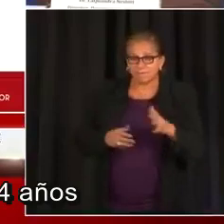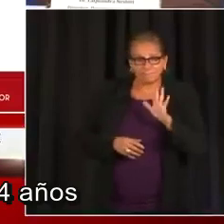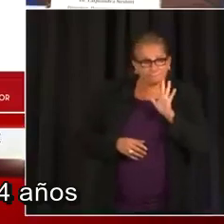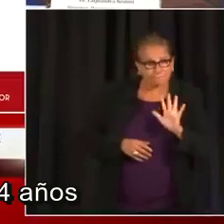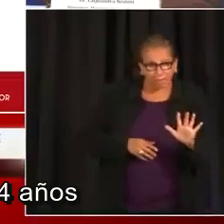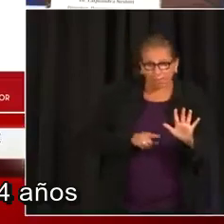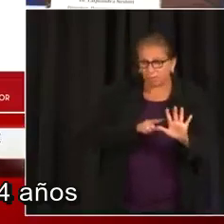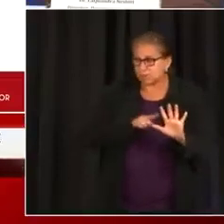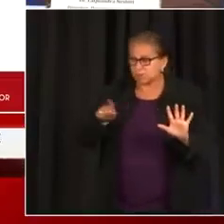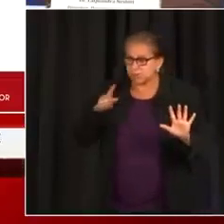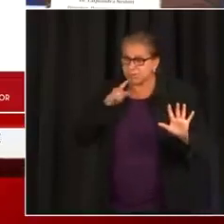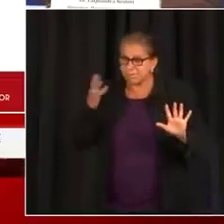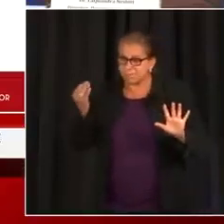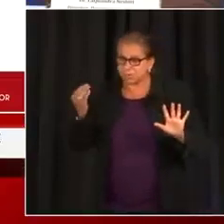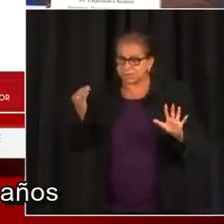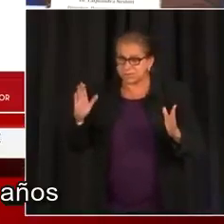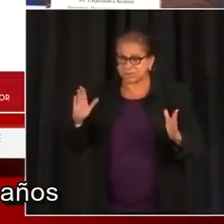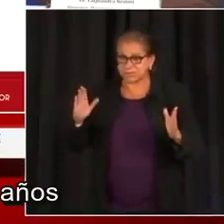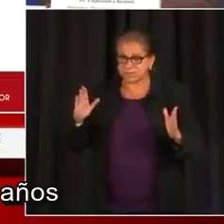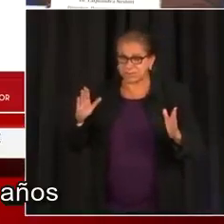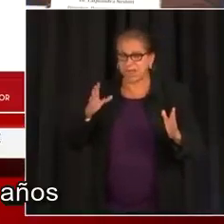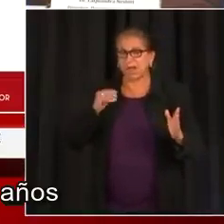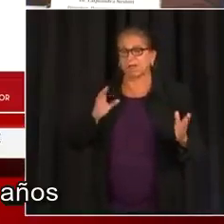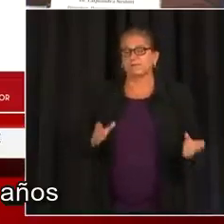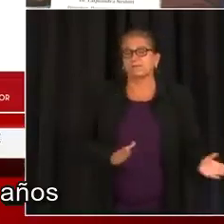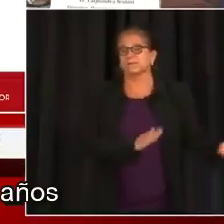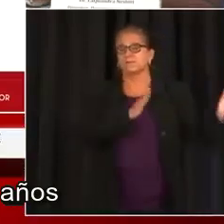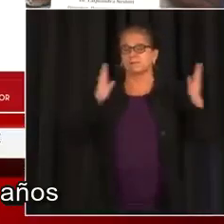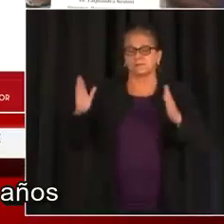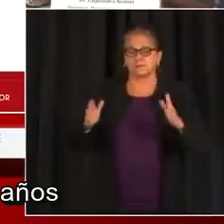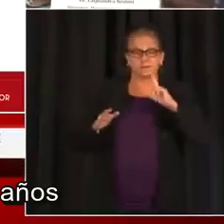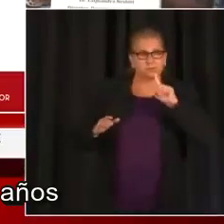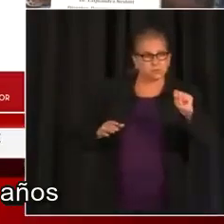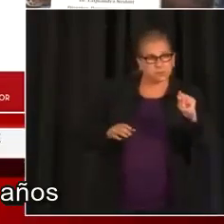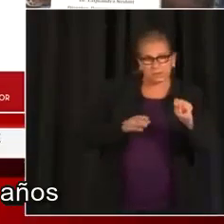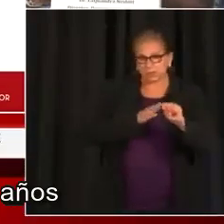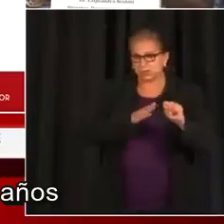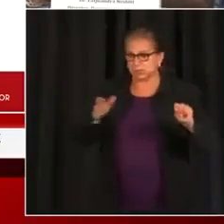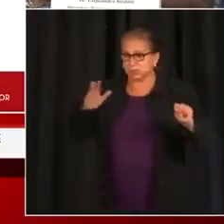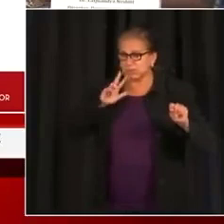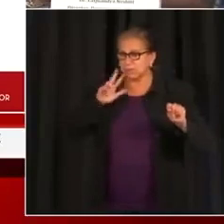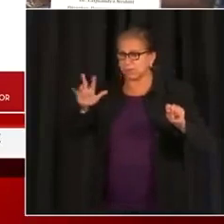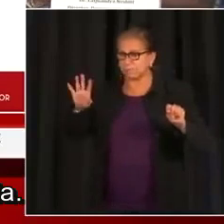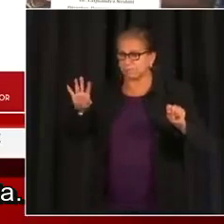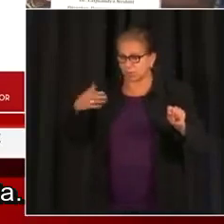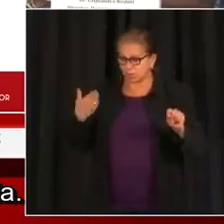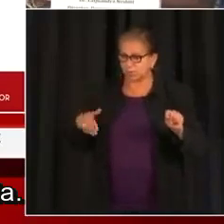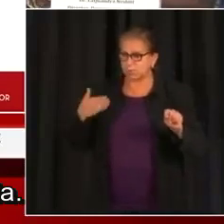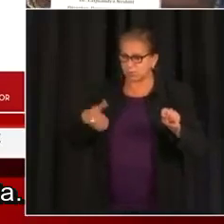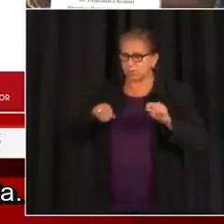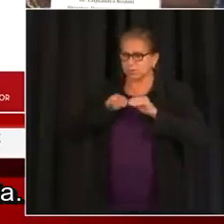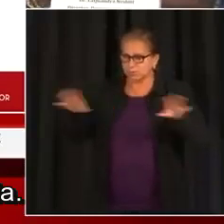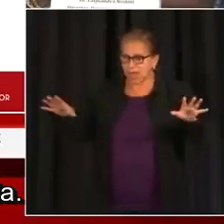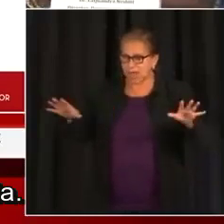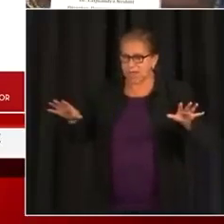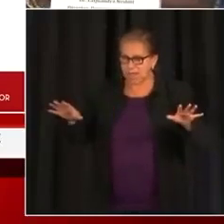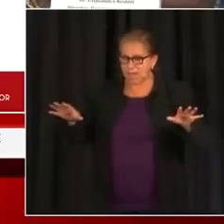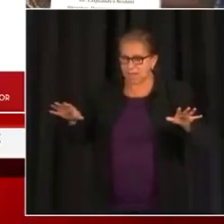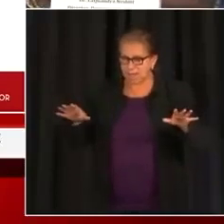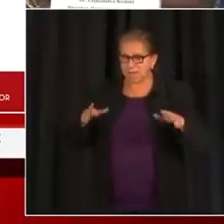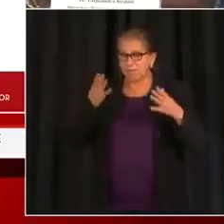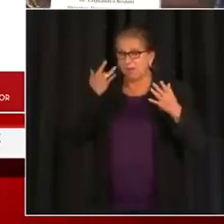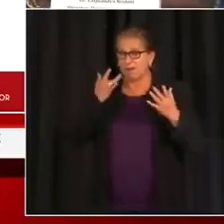5 a 14 años y en las poblaciones de 20 a 34 años aquí en el distrito de Colombia.